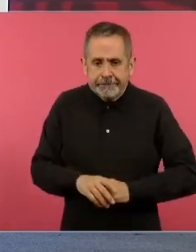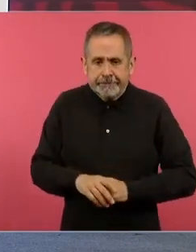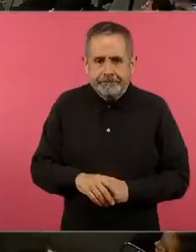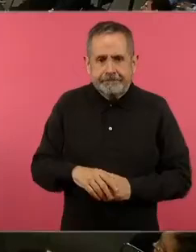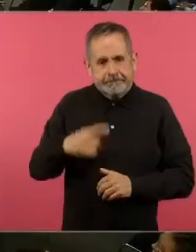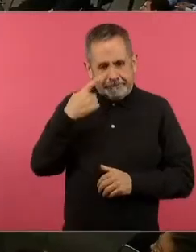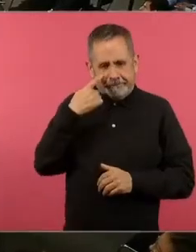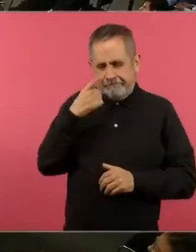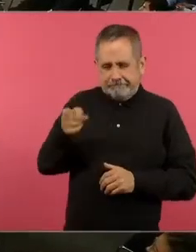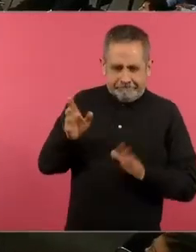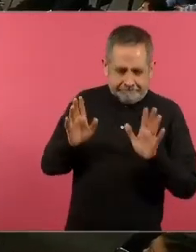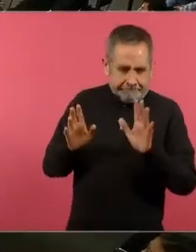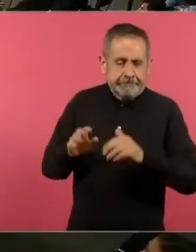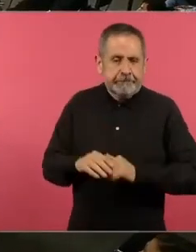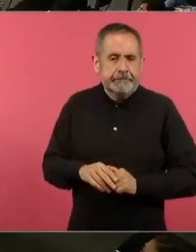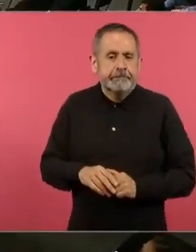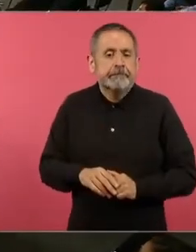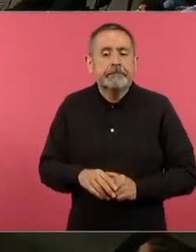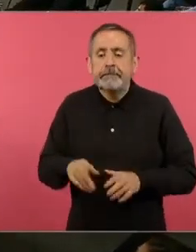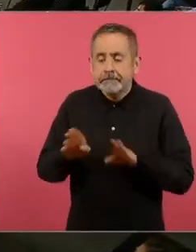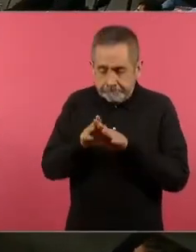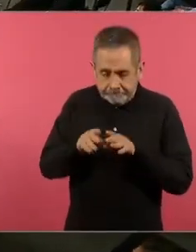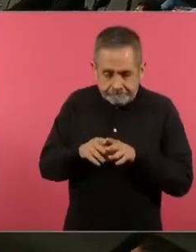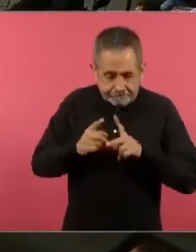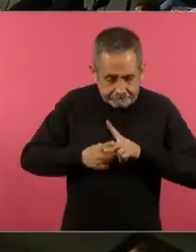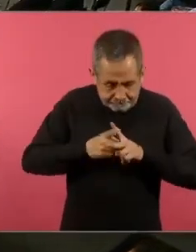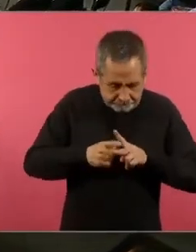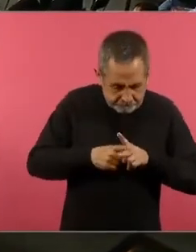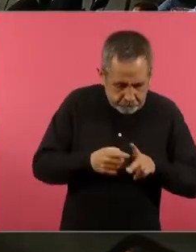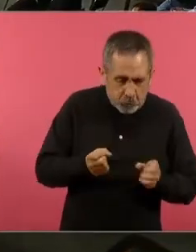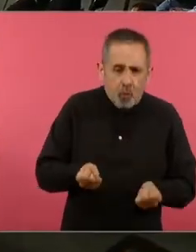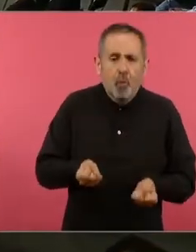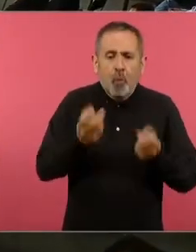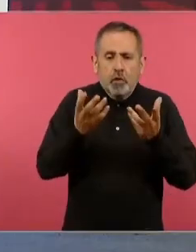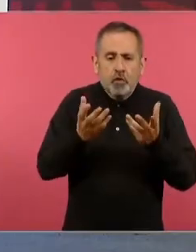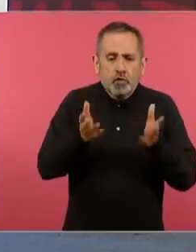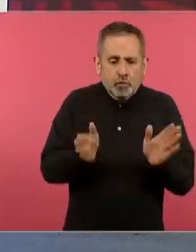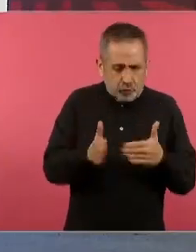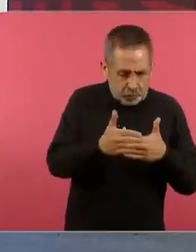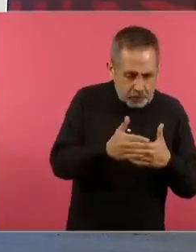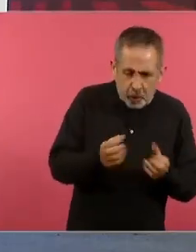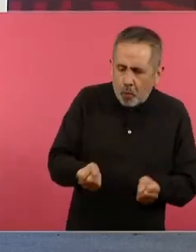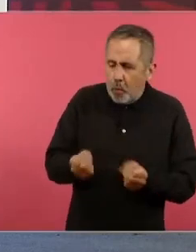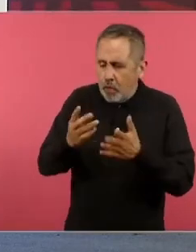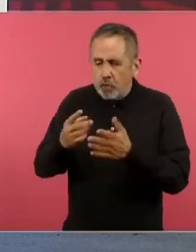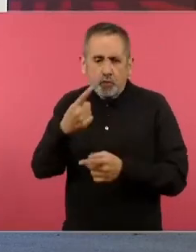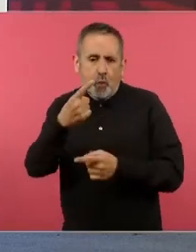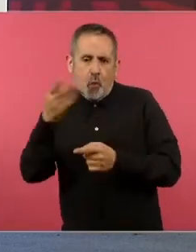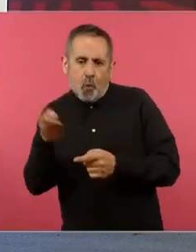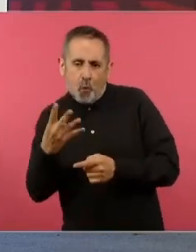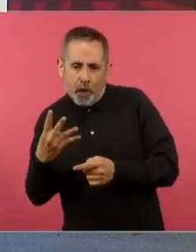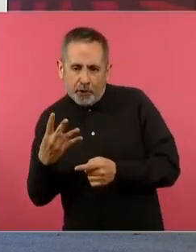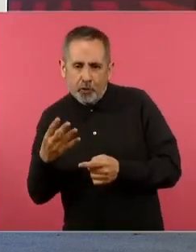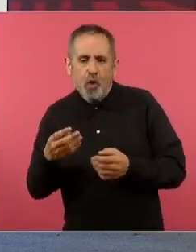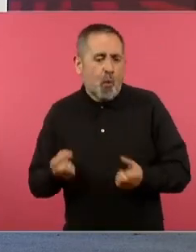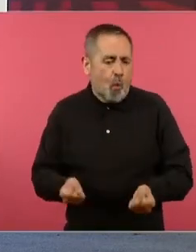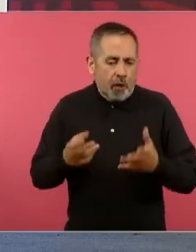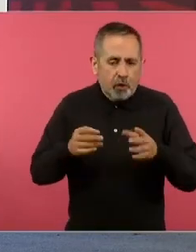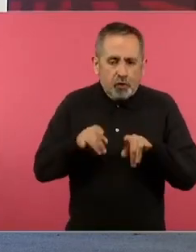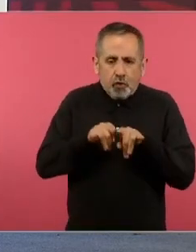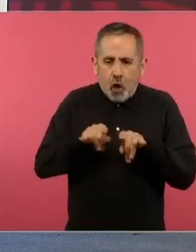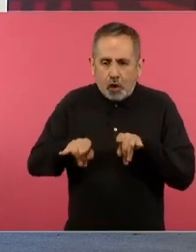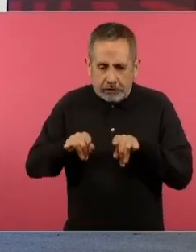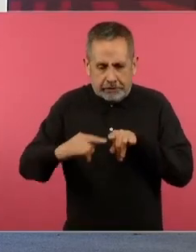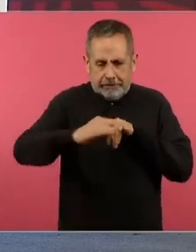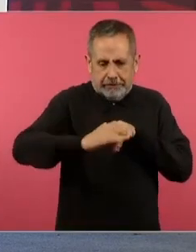muy bien la lámina pero aquí puede dividir en sextos puede dividir en cuartos puede colocar los carritos